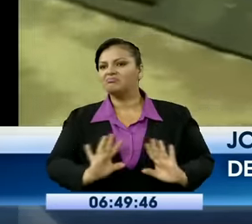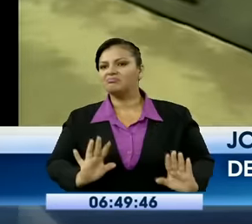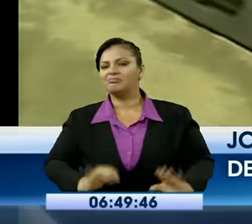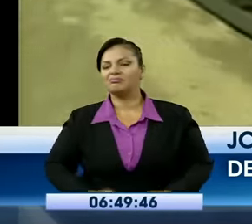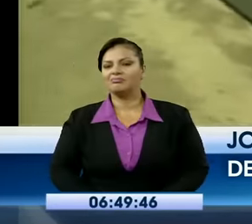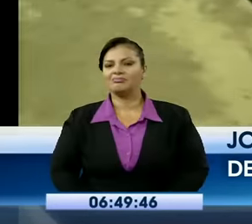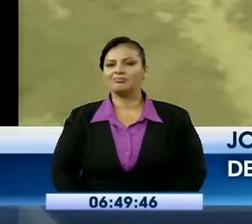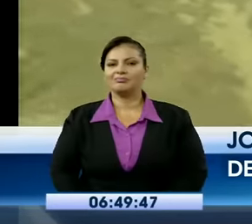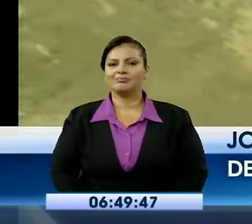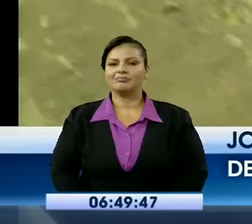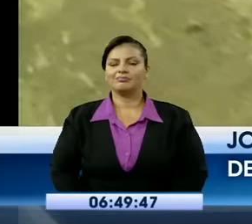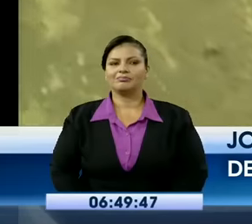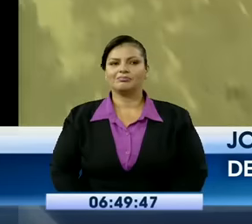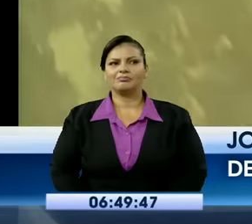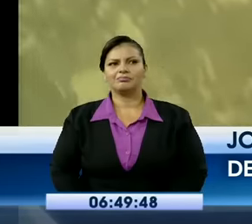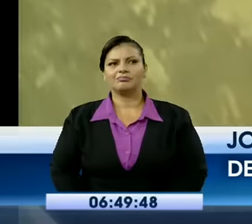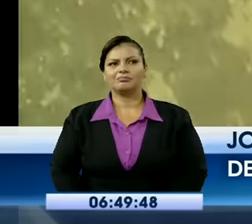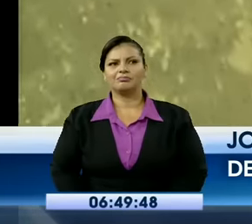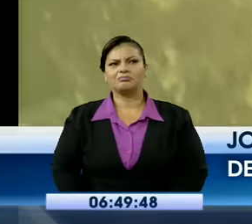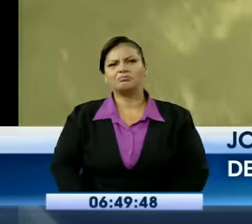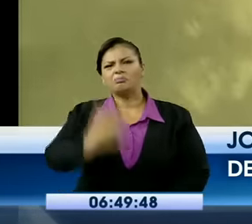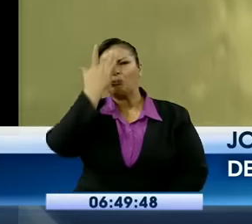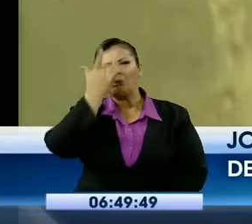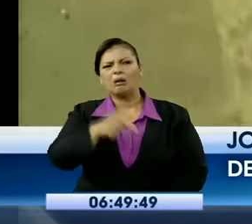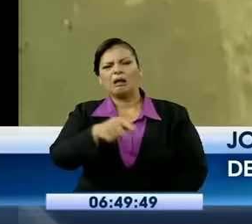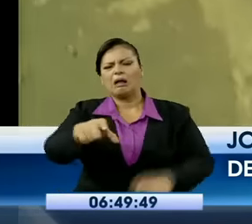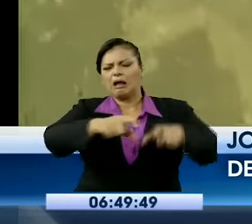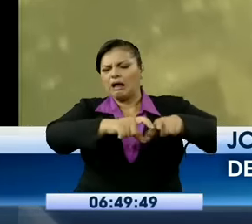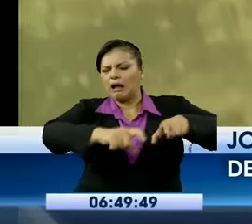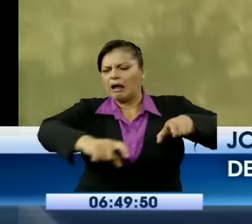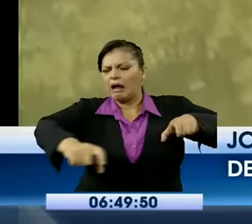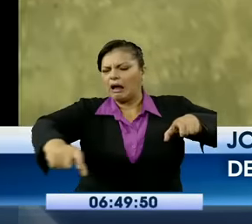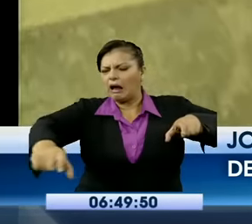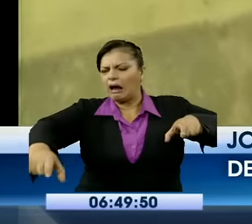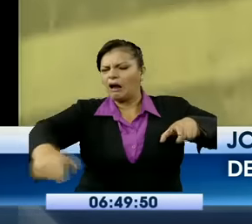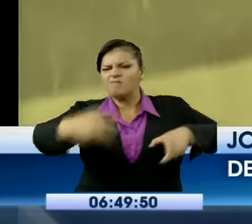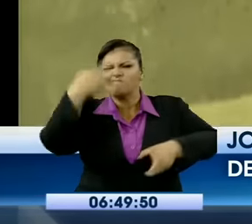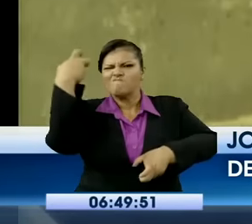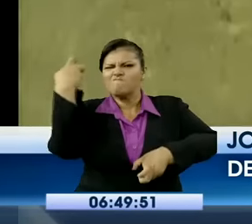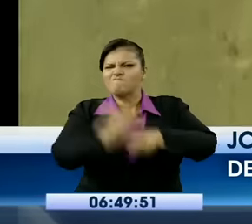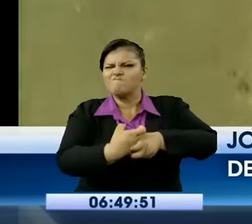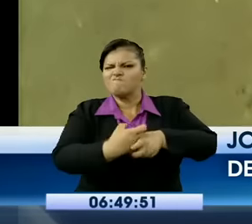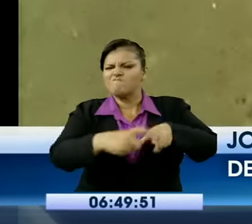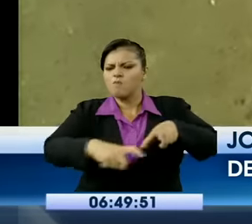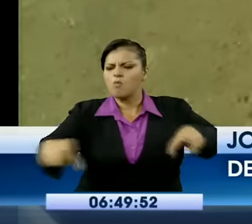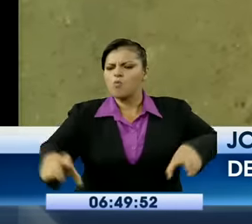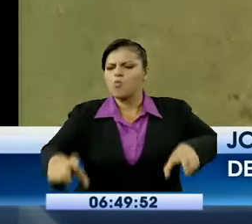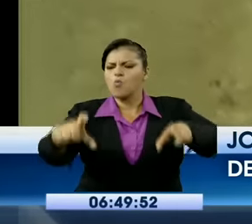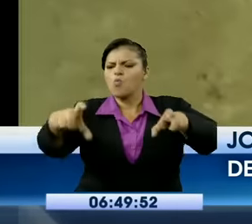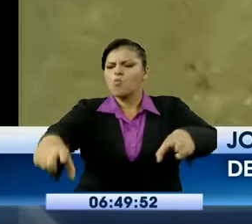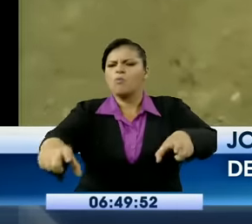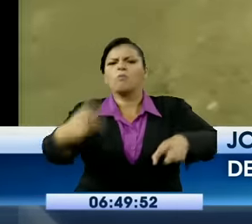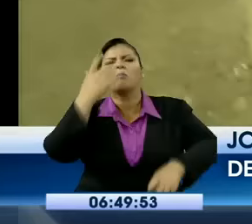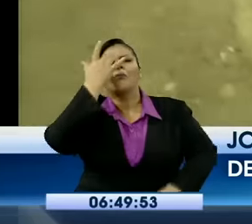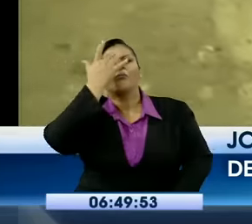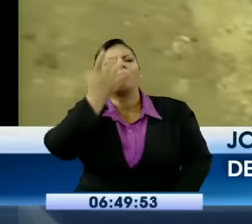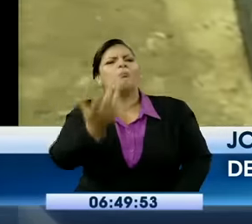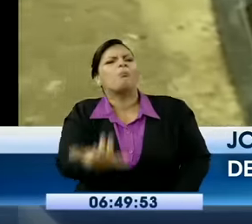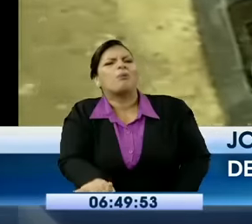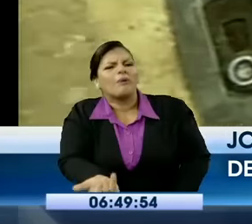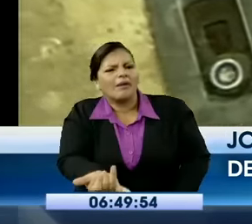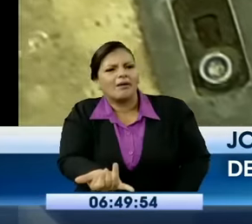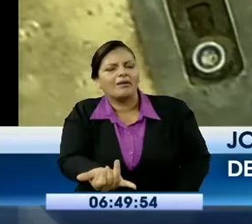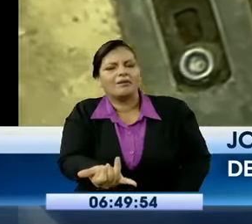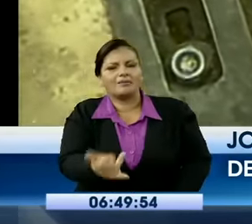específicamente el por qué la instalación de este tipo de material que estamos observando, en cada una de las losas de